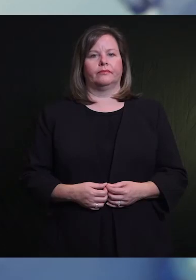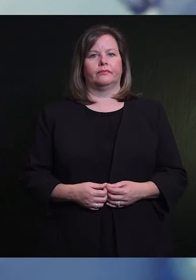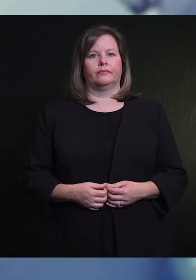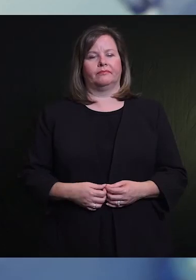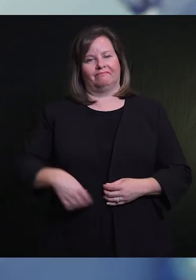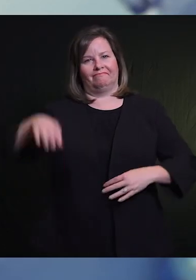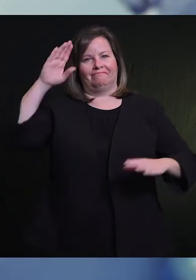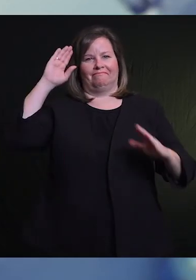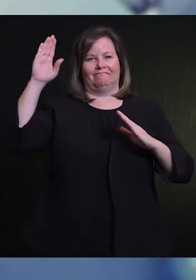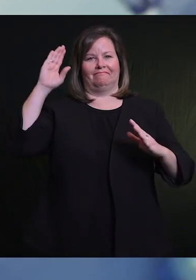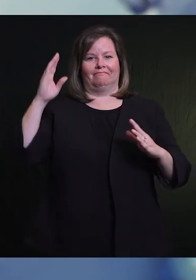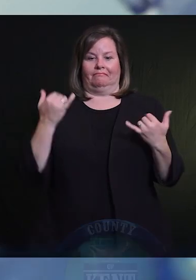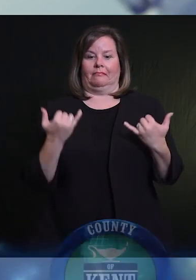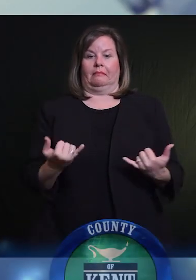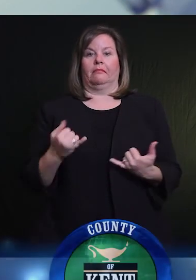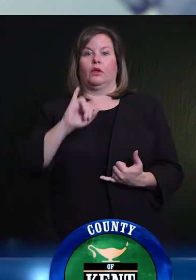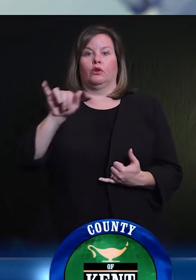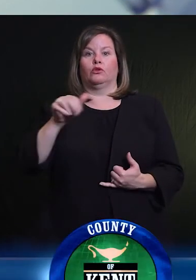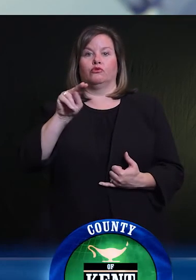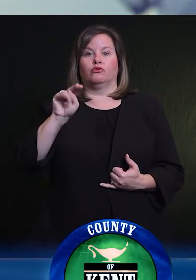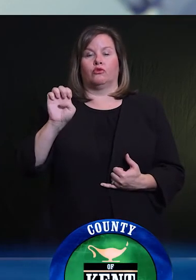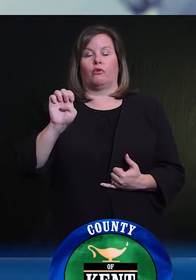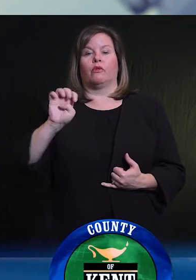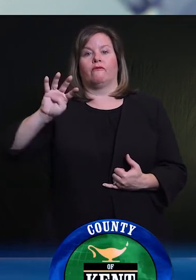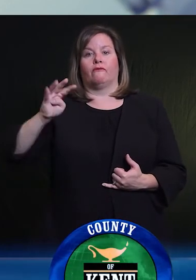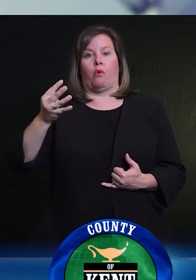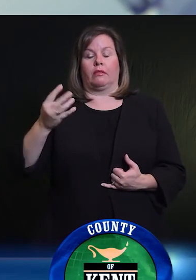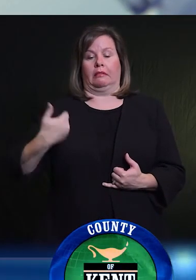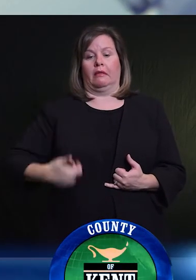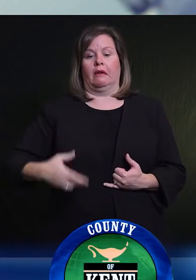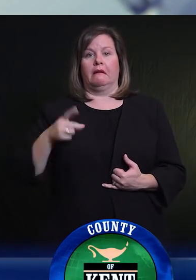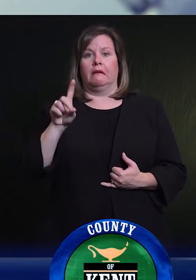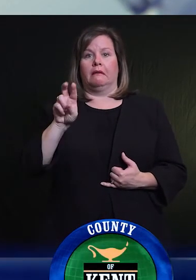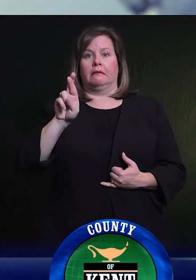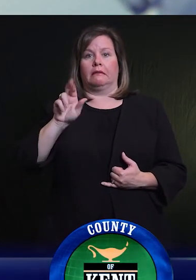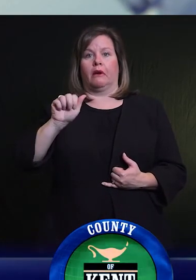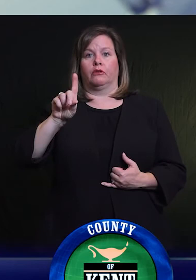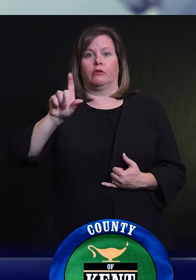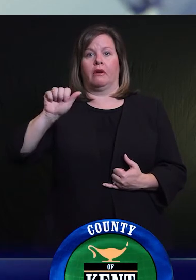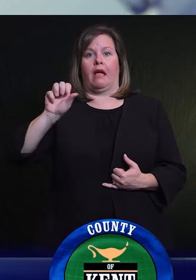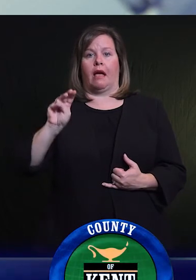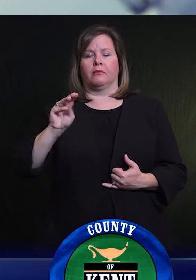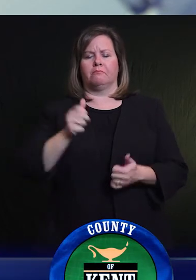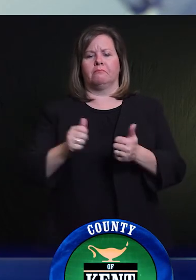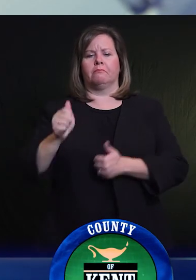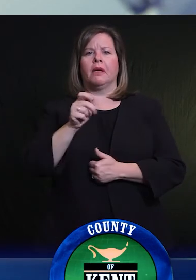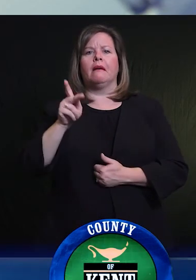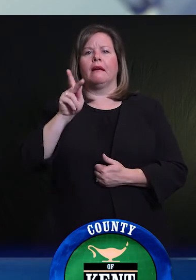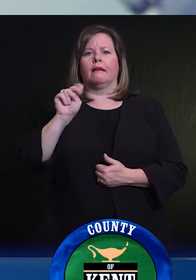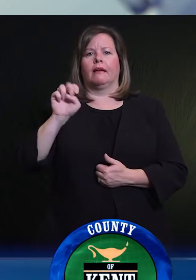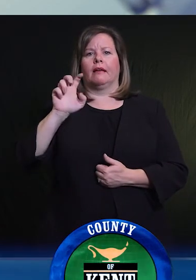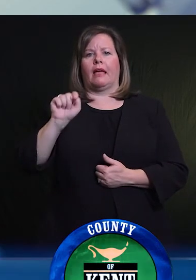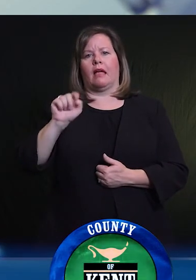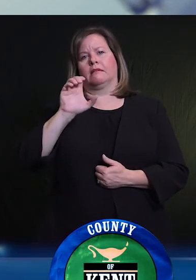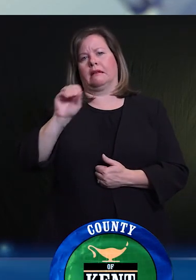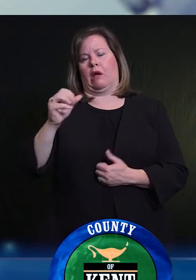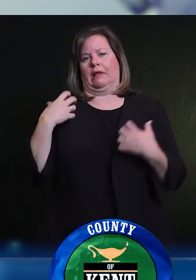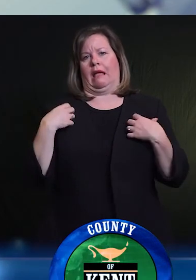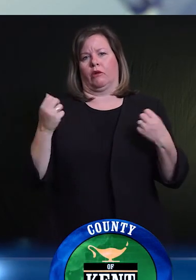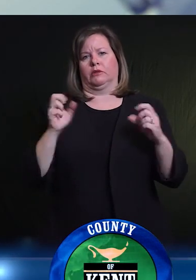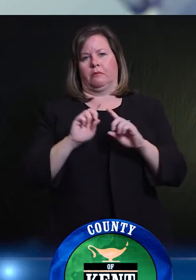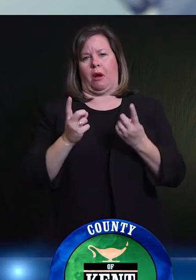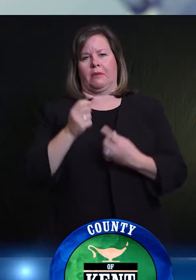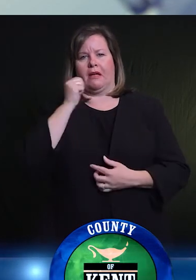Hola a todos, hoy es el 4 de junio. Soy el Dr. Adam London, director del Departamento de Salud del Condado de Kent, aquí para la